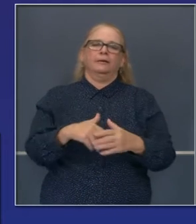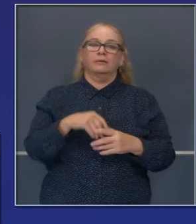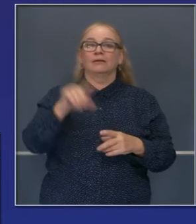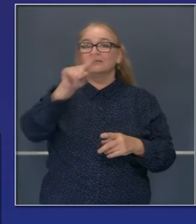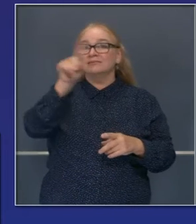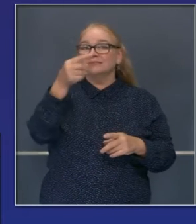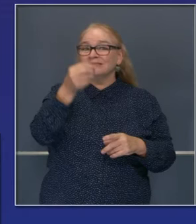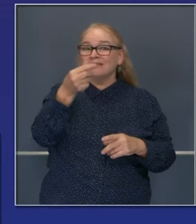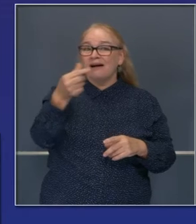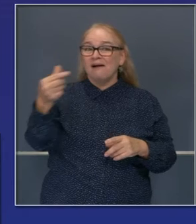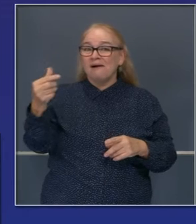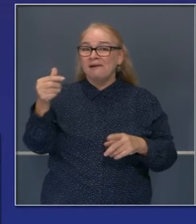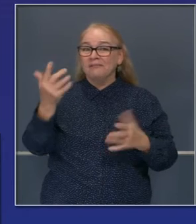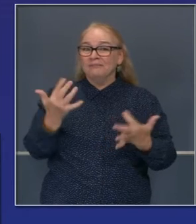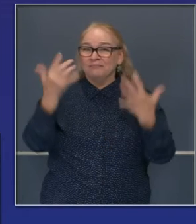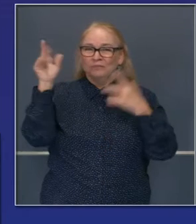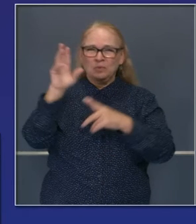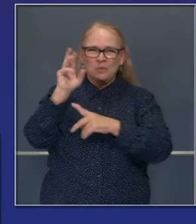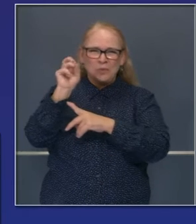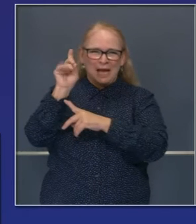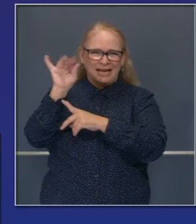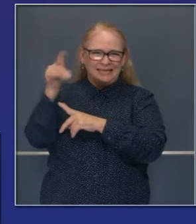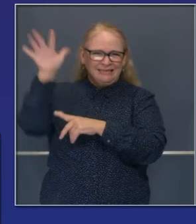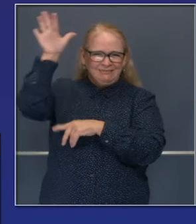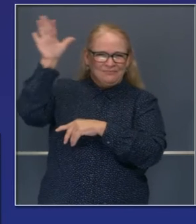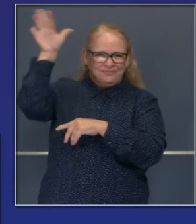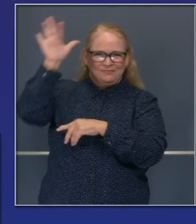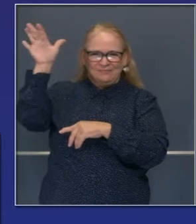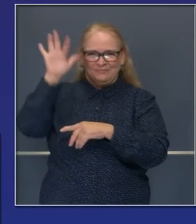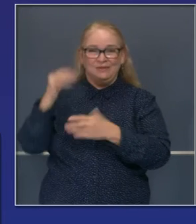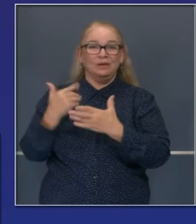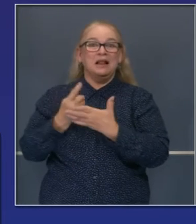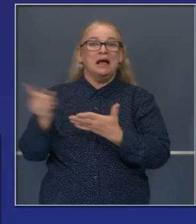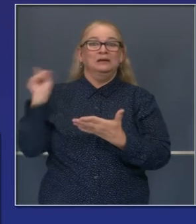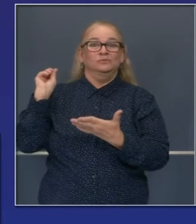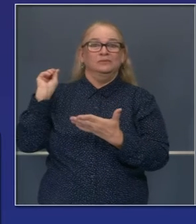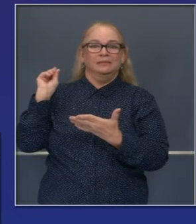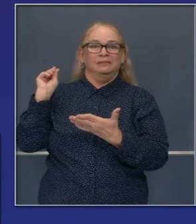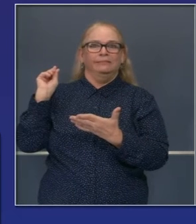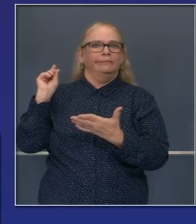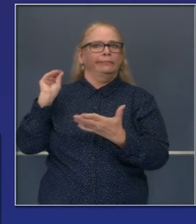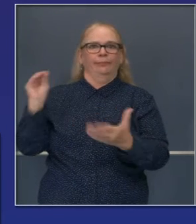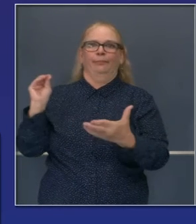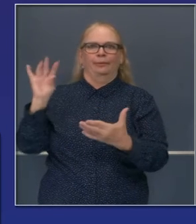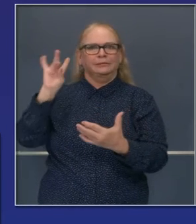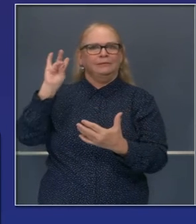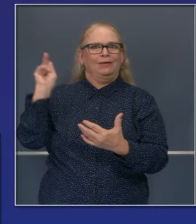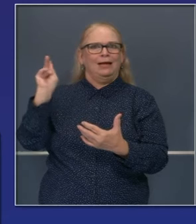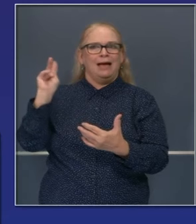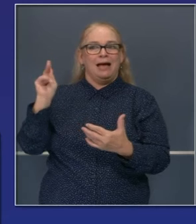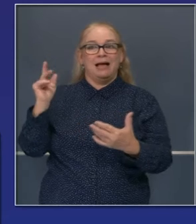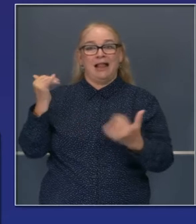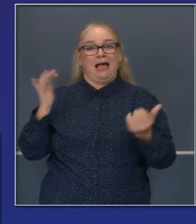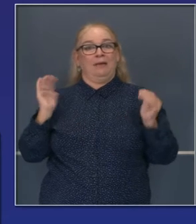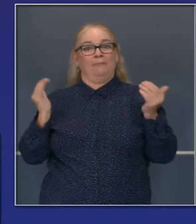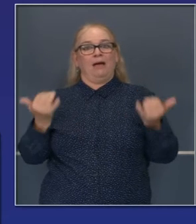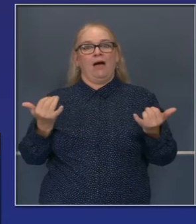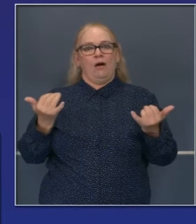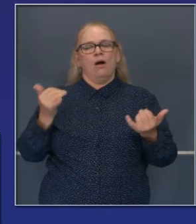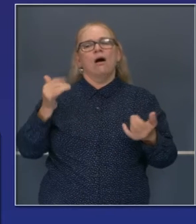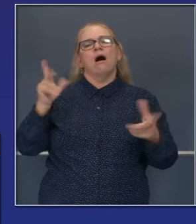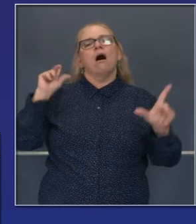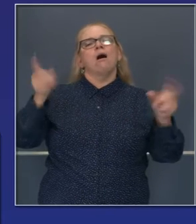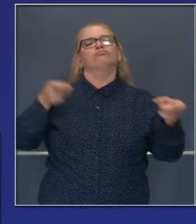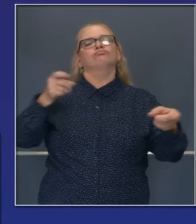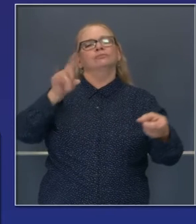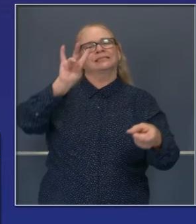El incendio Zog también es un nuevo complejo de incendios que anunciamos la semana pasada, 7 mil acres calcinados. Hoy día se ha logrado un progreso increíble,